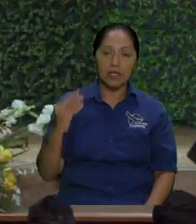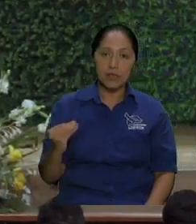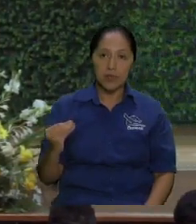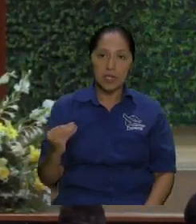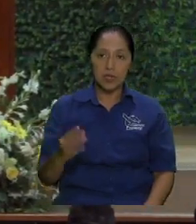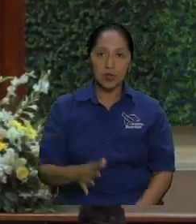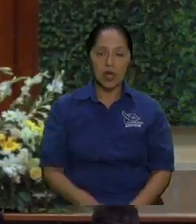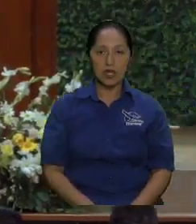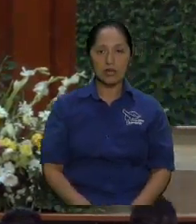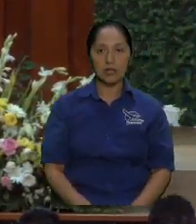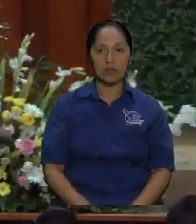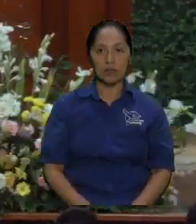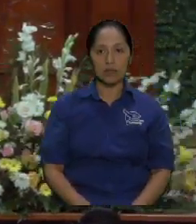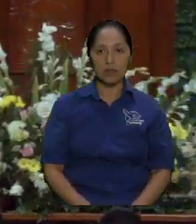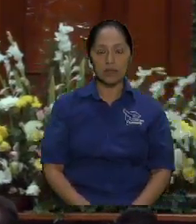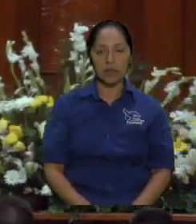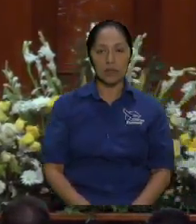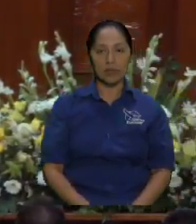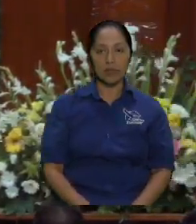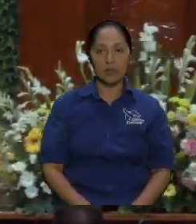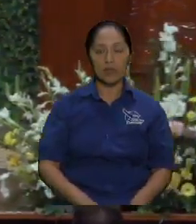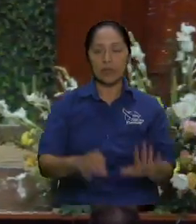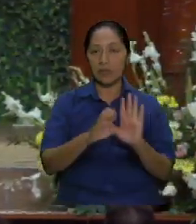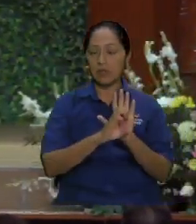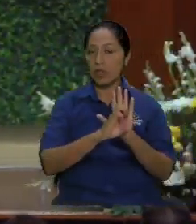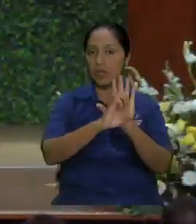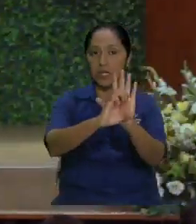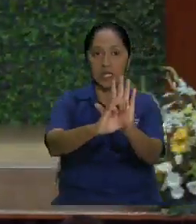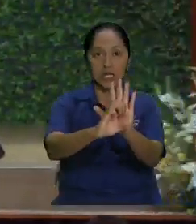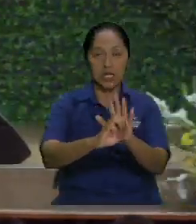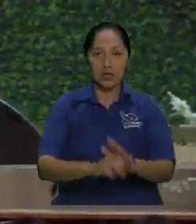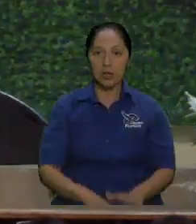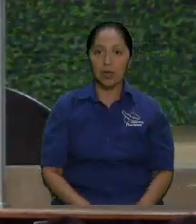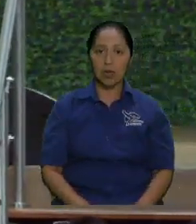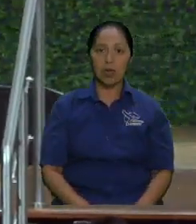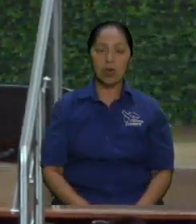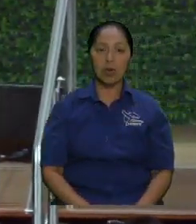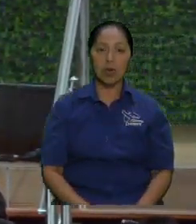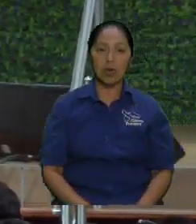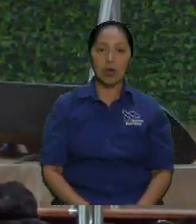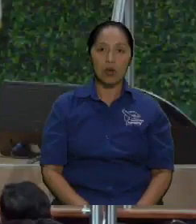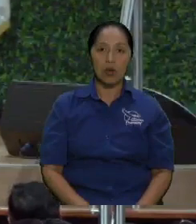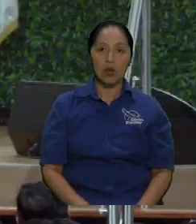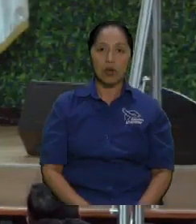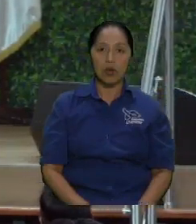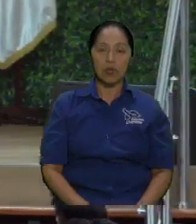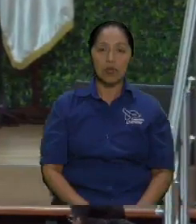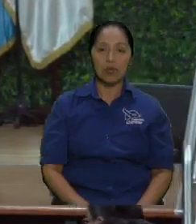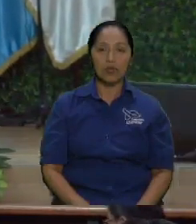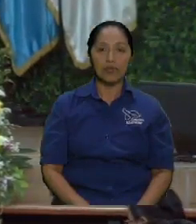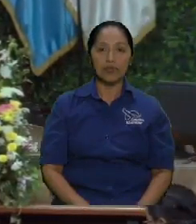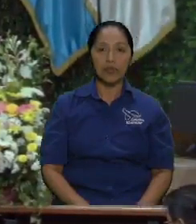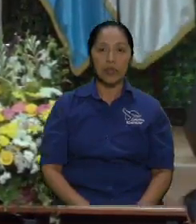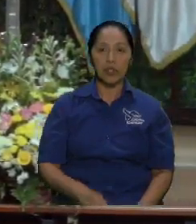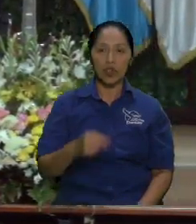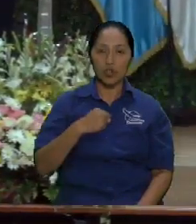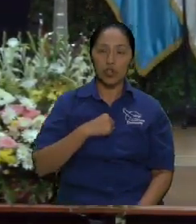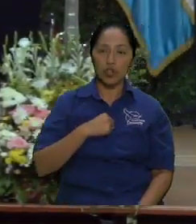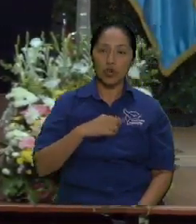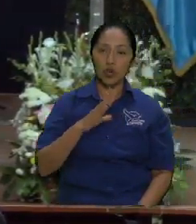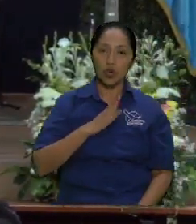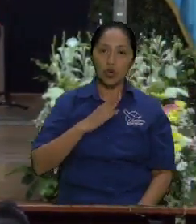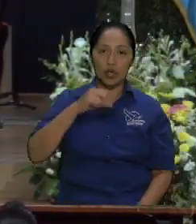comer frijoles en la noche les causa terribles daños yo le he contado yo tenía una mitía que cuando